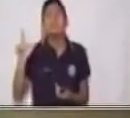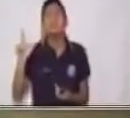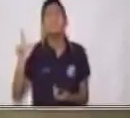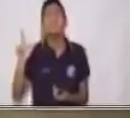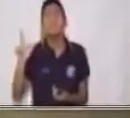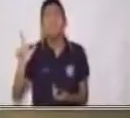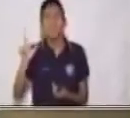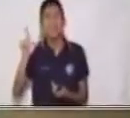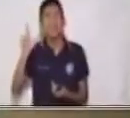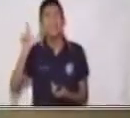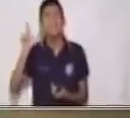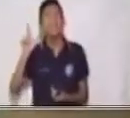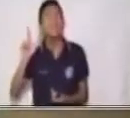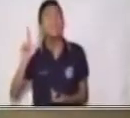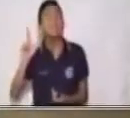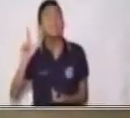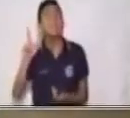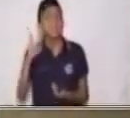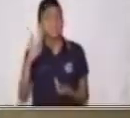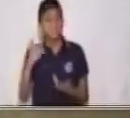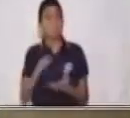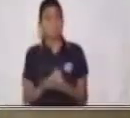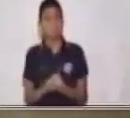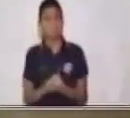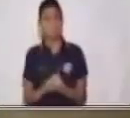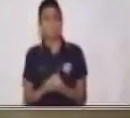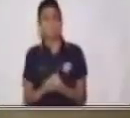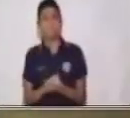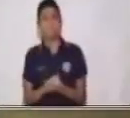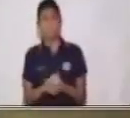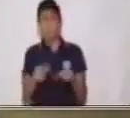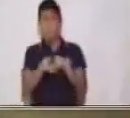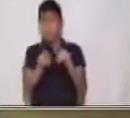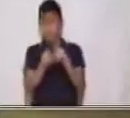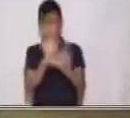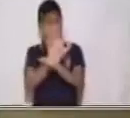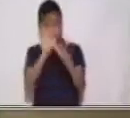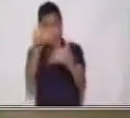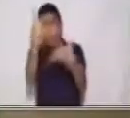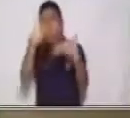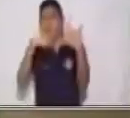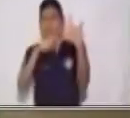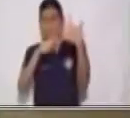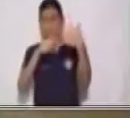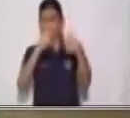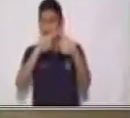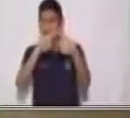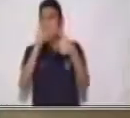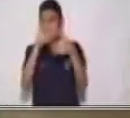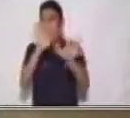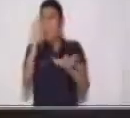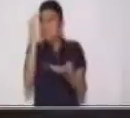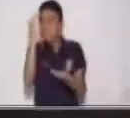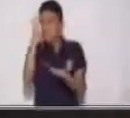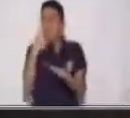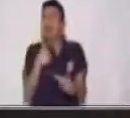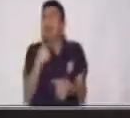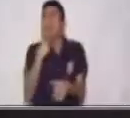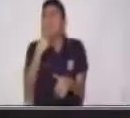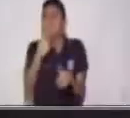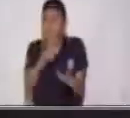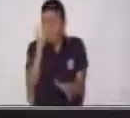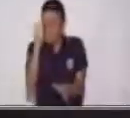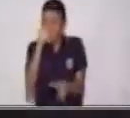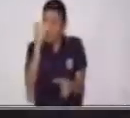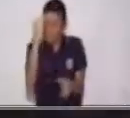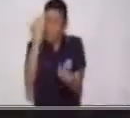L, L, Muy bien. También tenemos otra letra por acá. Yo sé que ustedes ya me las están diciendo porque se la